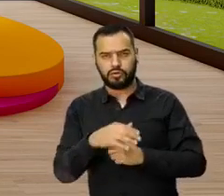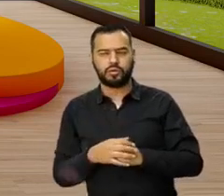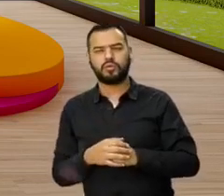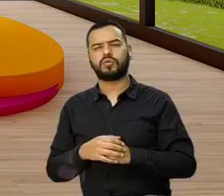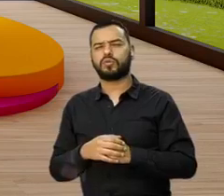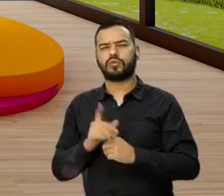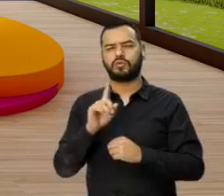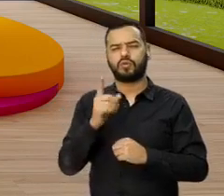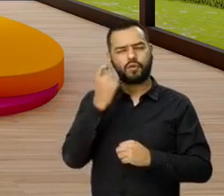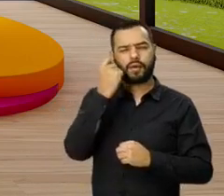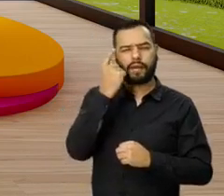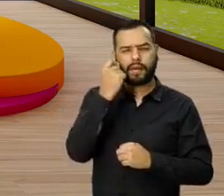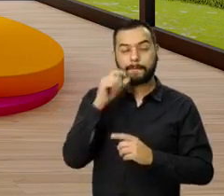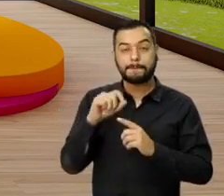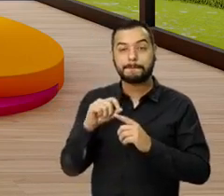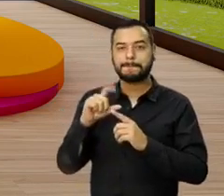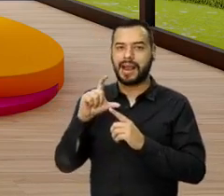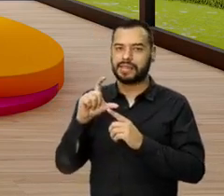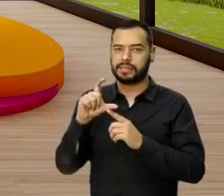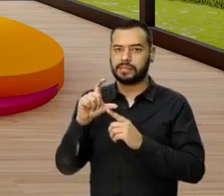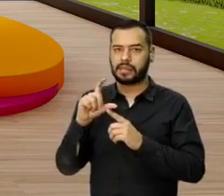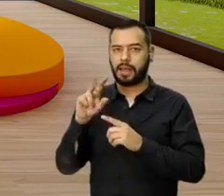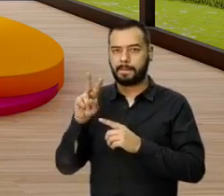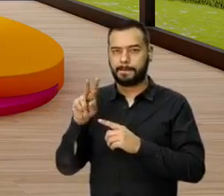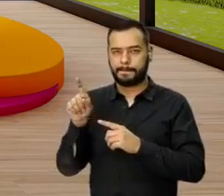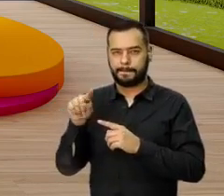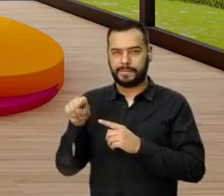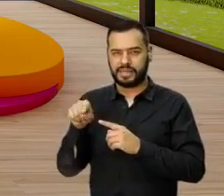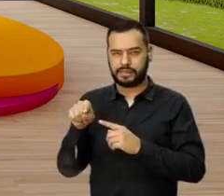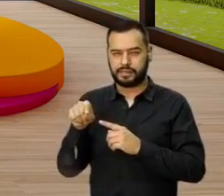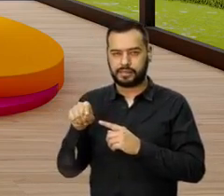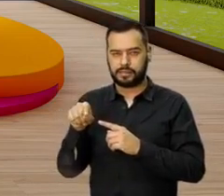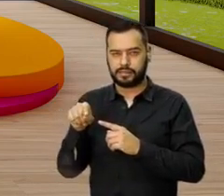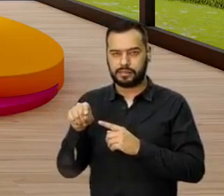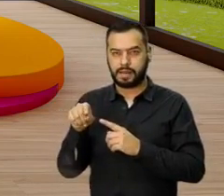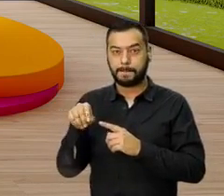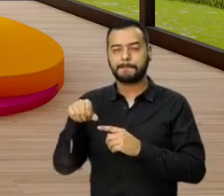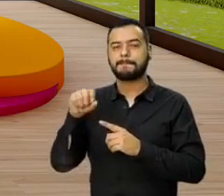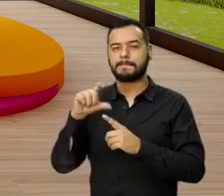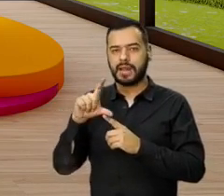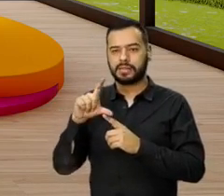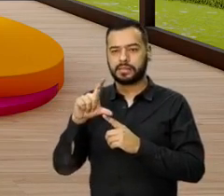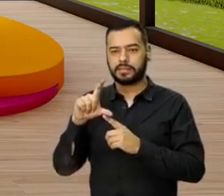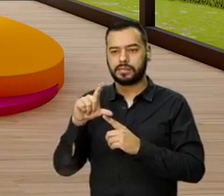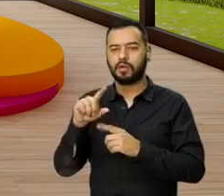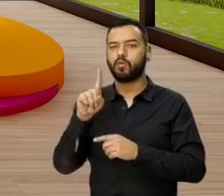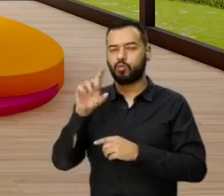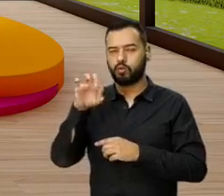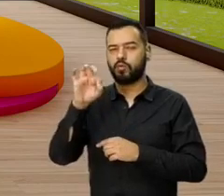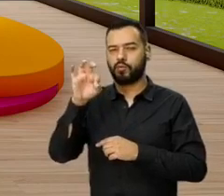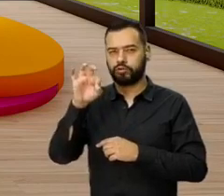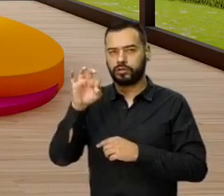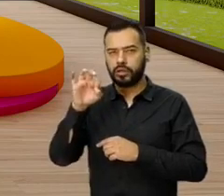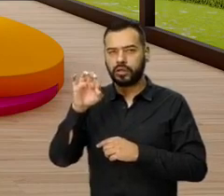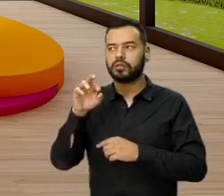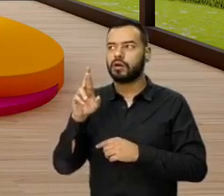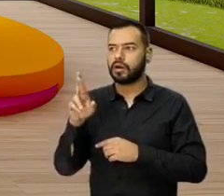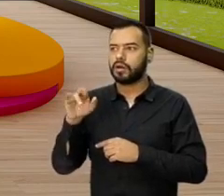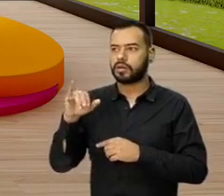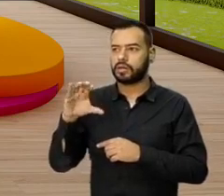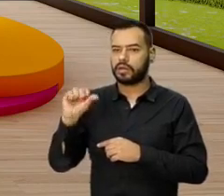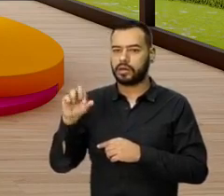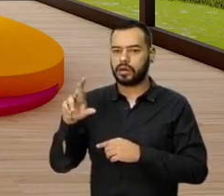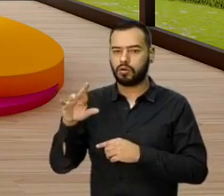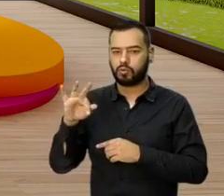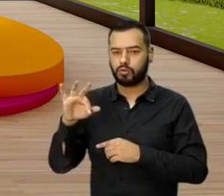para que entendamos que es mayor a vis. Ah, es mayor a Es mayor a vis. O sea, que sí tiene el 1%. El 1%.% Ricarte también,